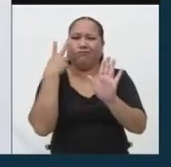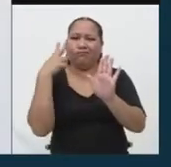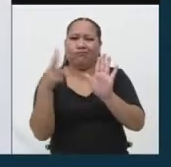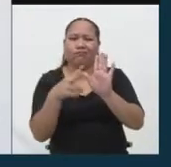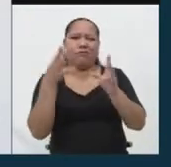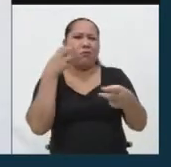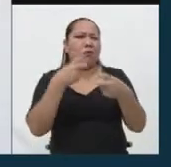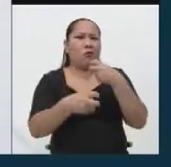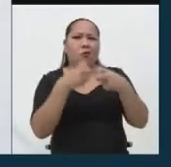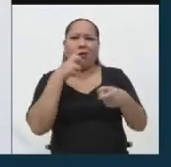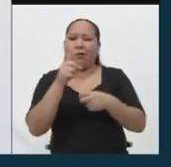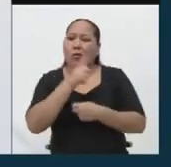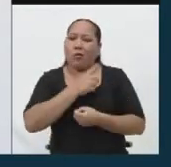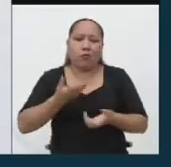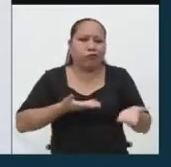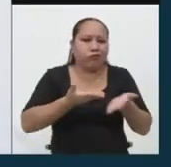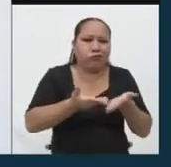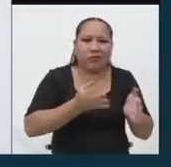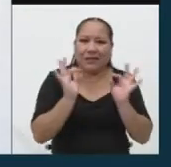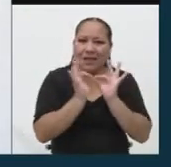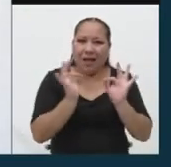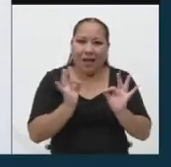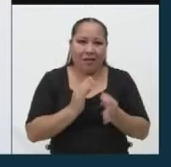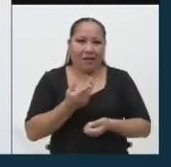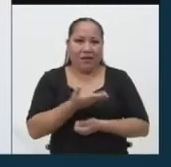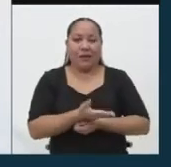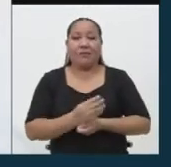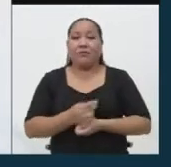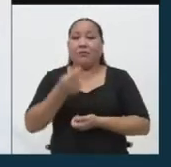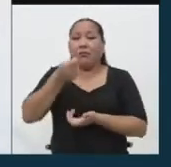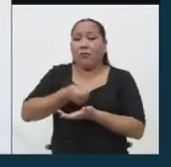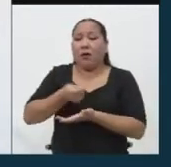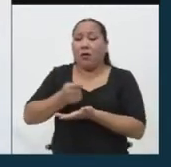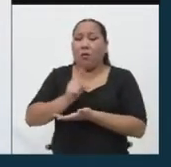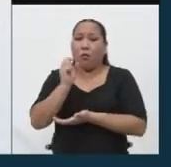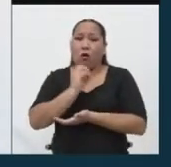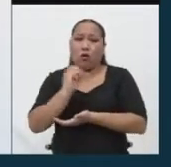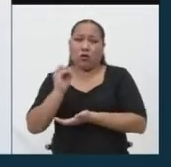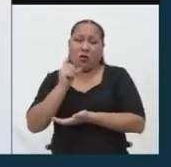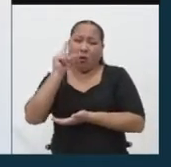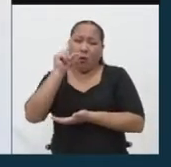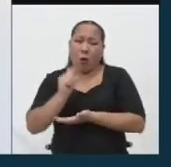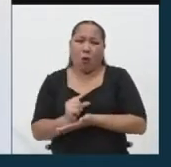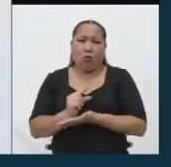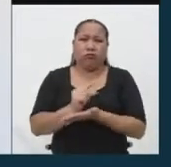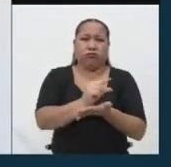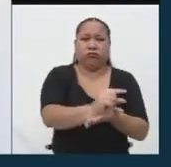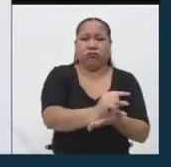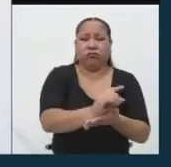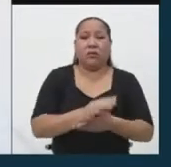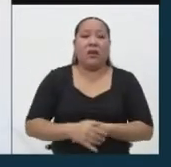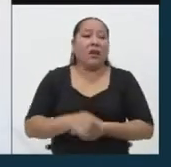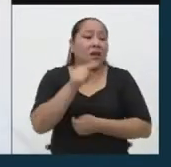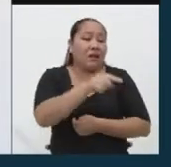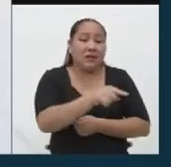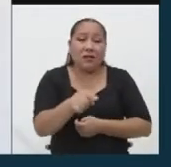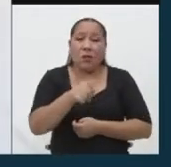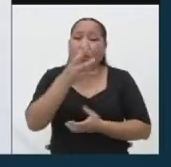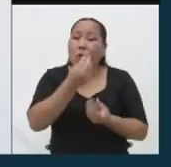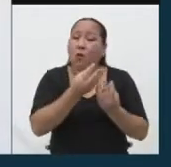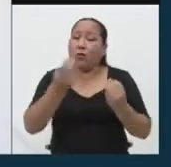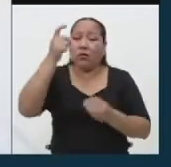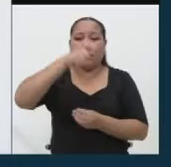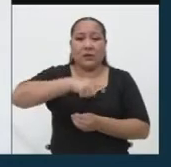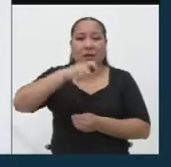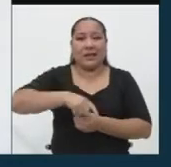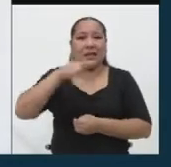una desatención. Este sector que recibe un mínimo de porcentaje de presupuesto, tiene muchas necesidades. Por